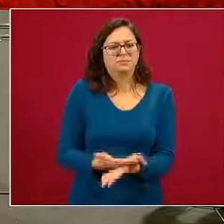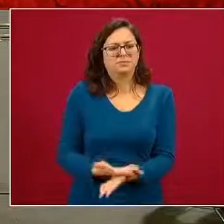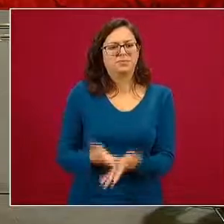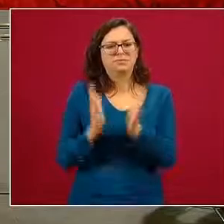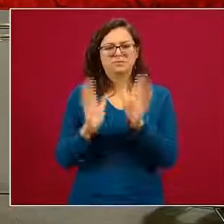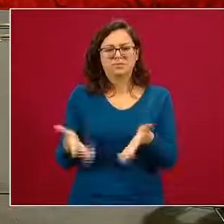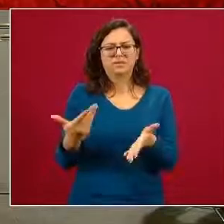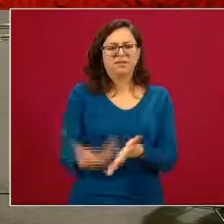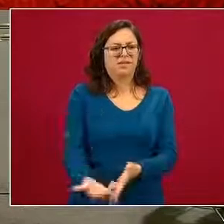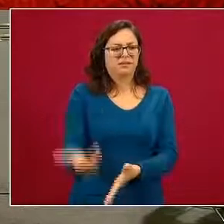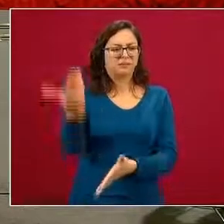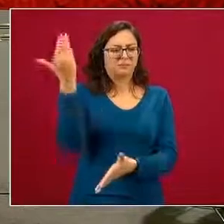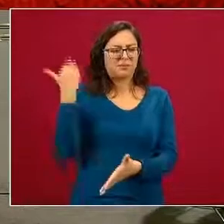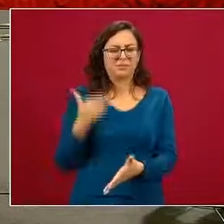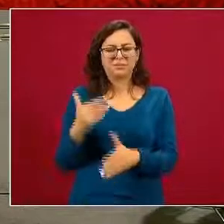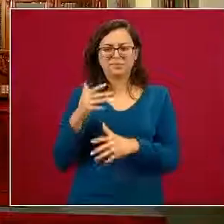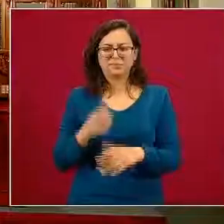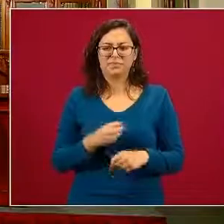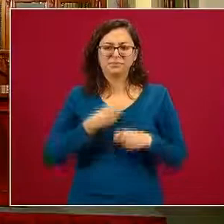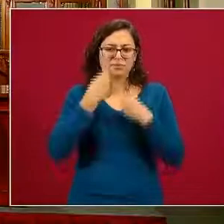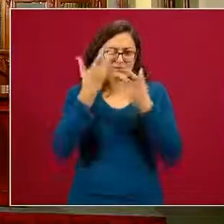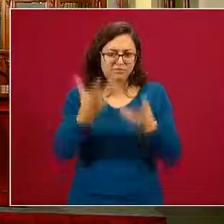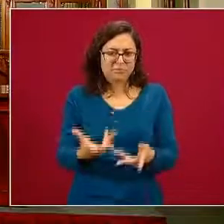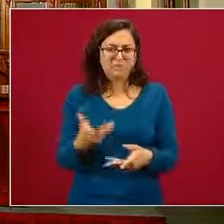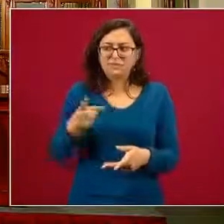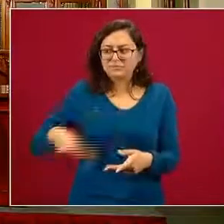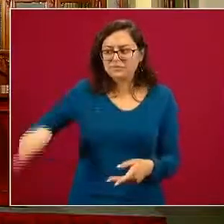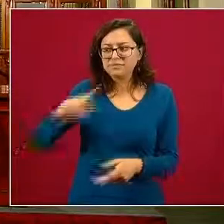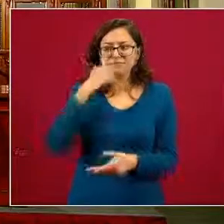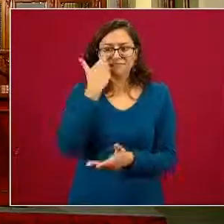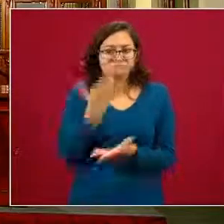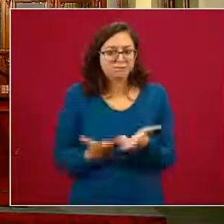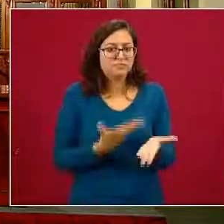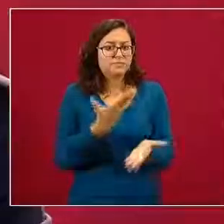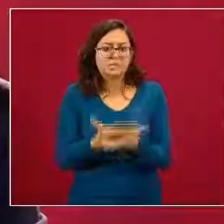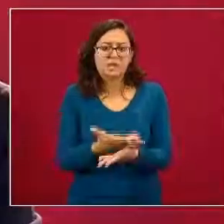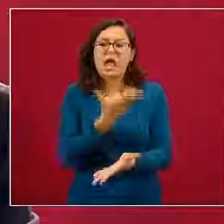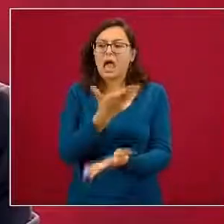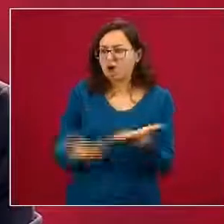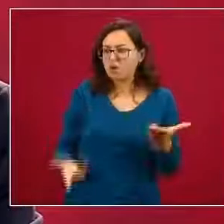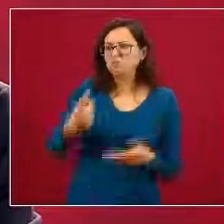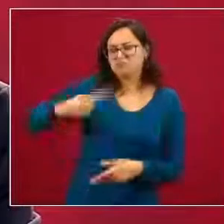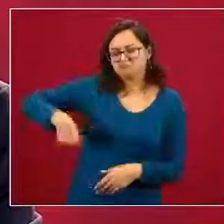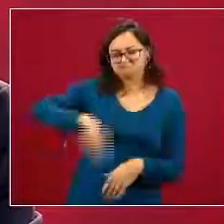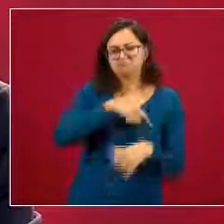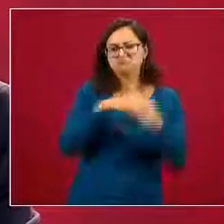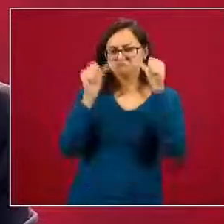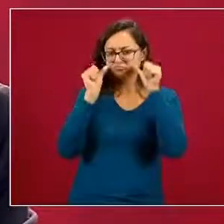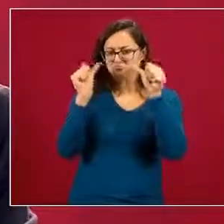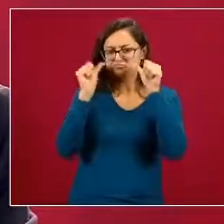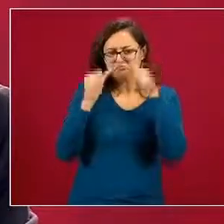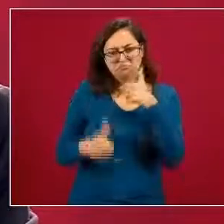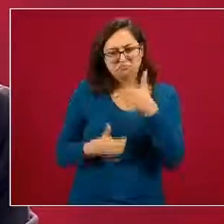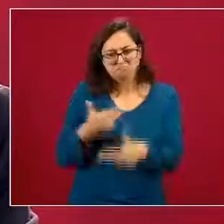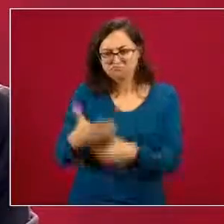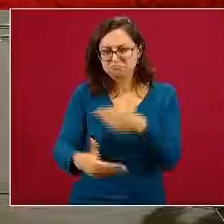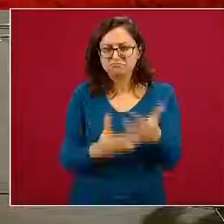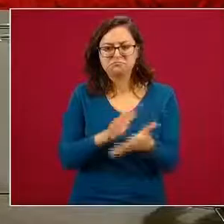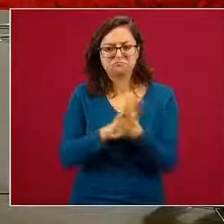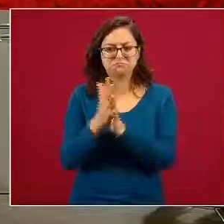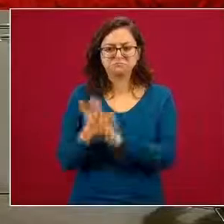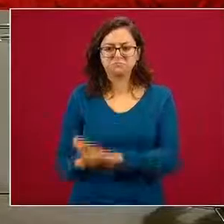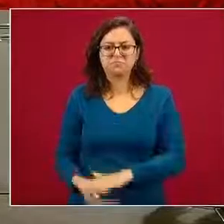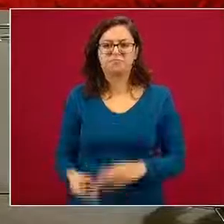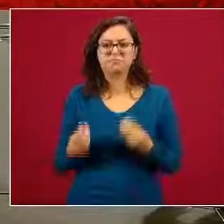externado en ocasiones anteriores en sexenios anteriores y que hoy lo vamos a tomar muy en cuenta para este proceso de transformación